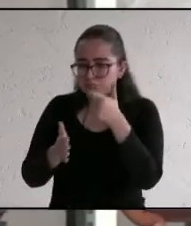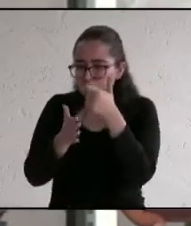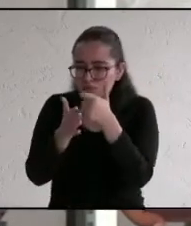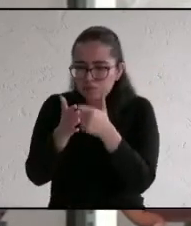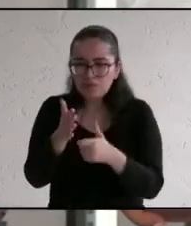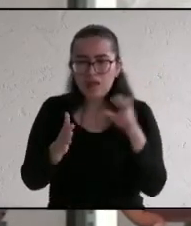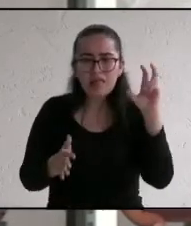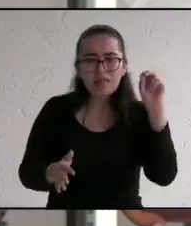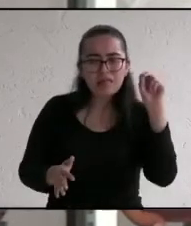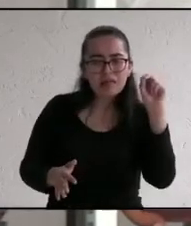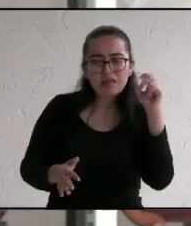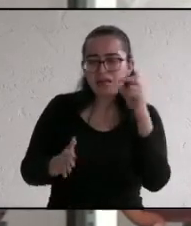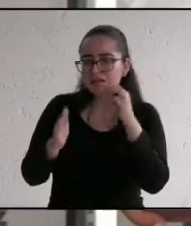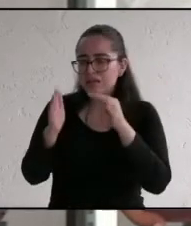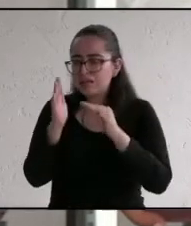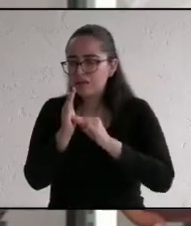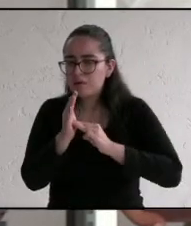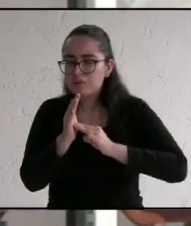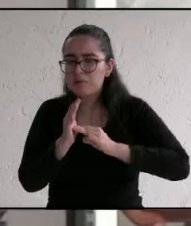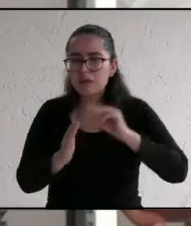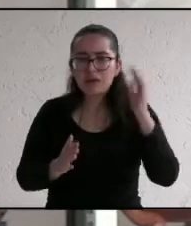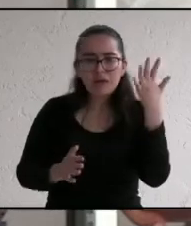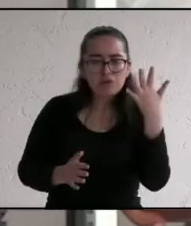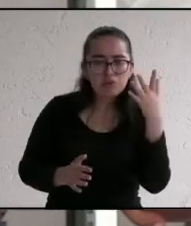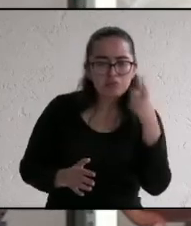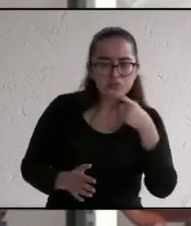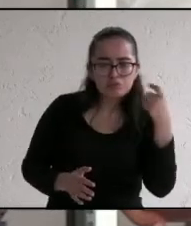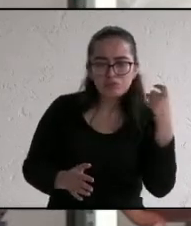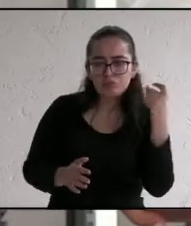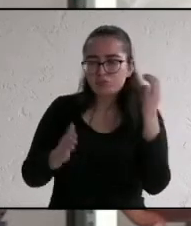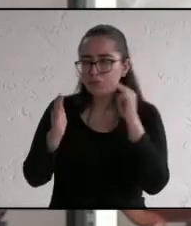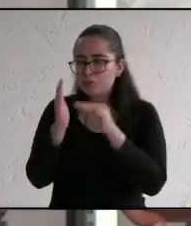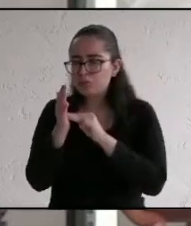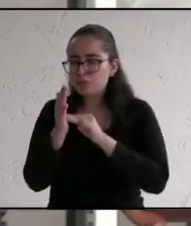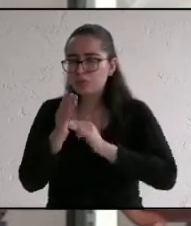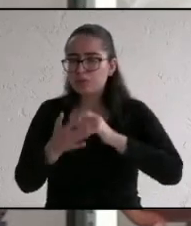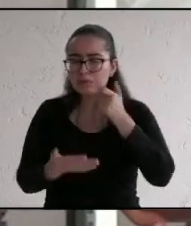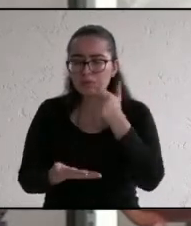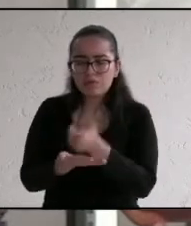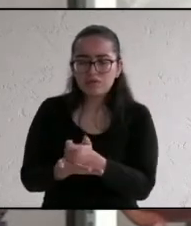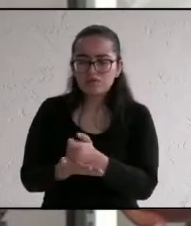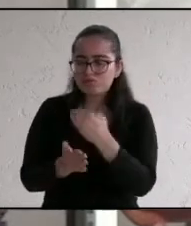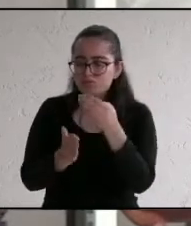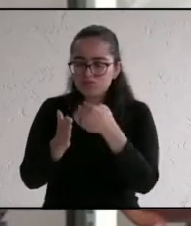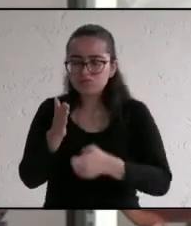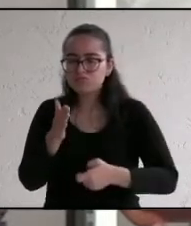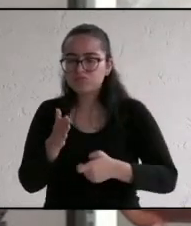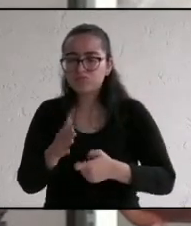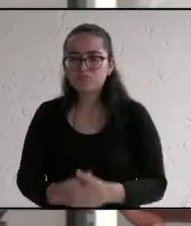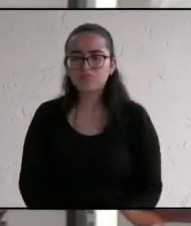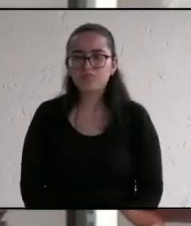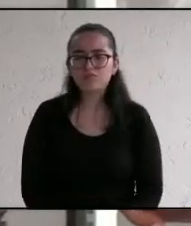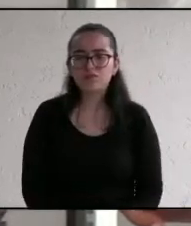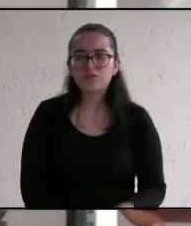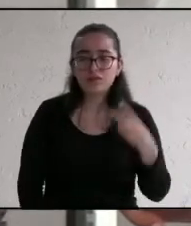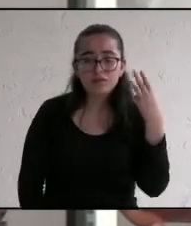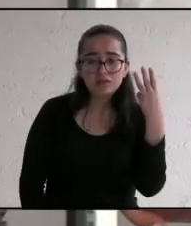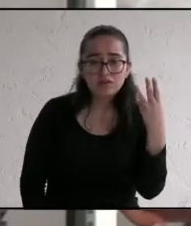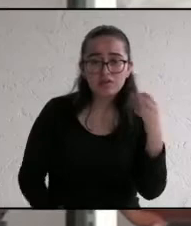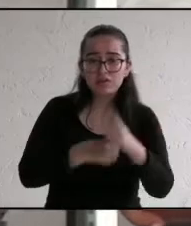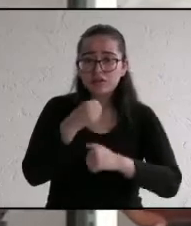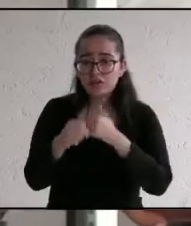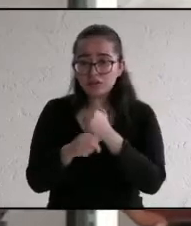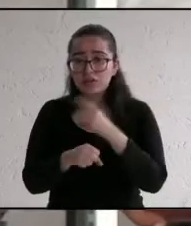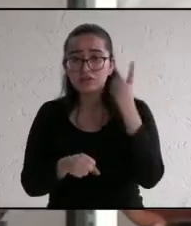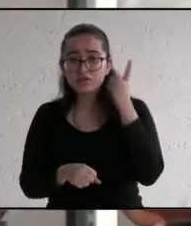30 mil hasta los 100 mil pesos. Todo se puede lograr siempre y cuando se lleve a cabo y no se lleve en el dinero. Durante tres años que estuvo la